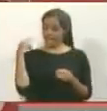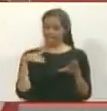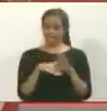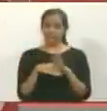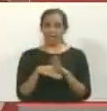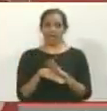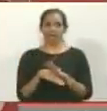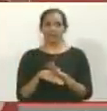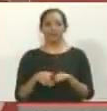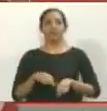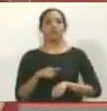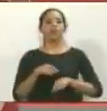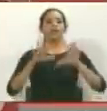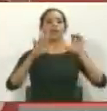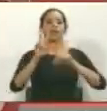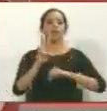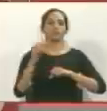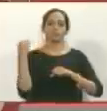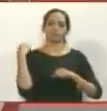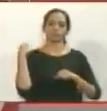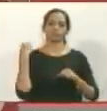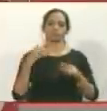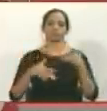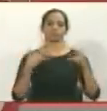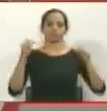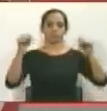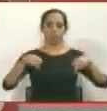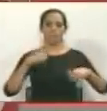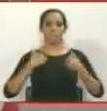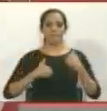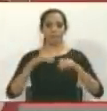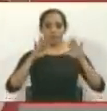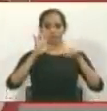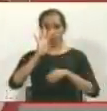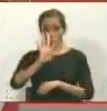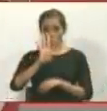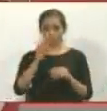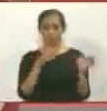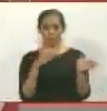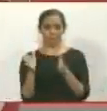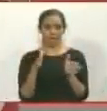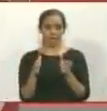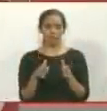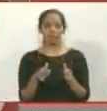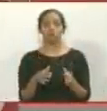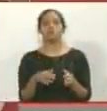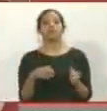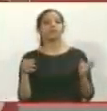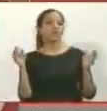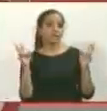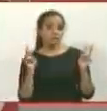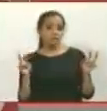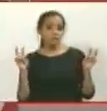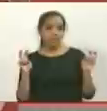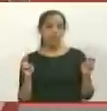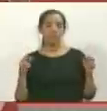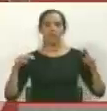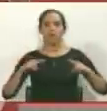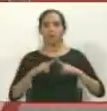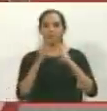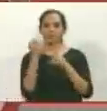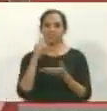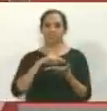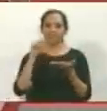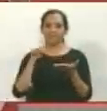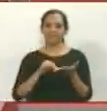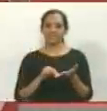en horas del mediodía, se nos avisó que la actividad sería hoy miércoles, 4 de marzo, y que se trataba de un encuentro de la Asamblea Nacional